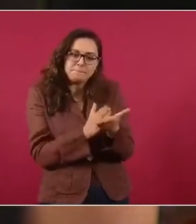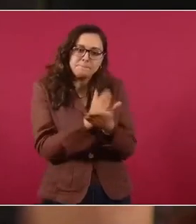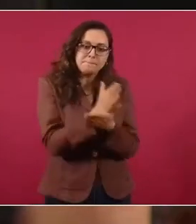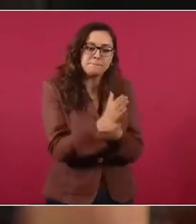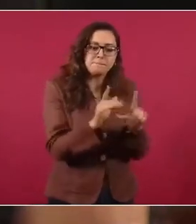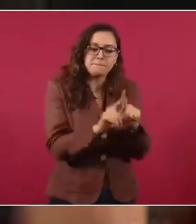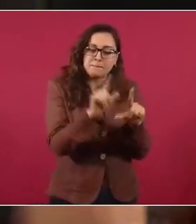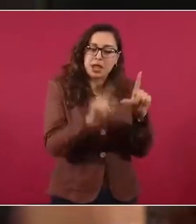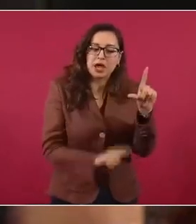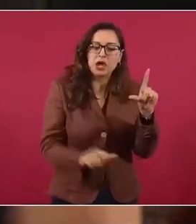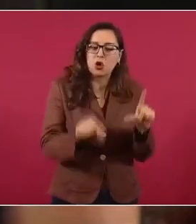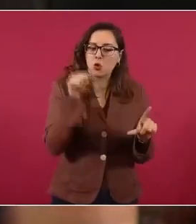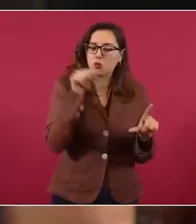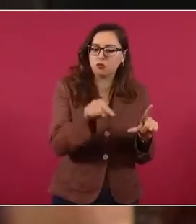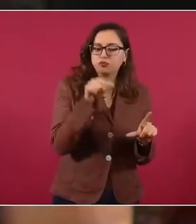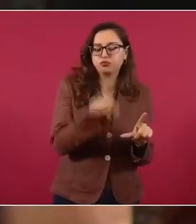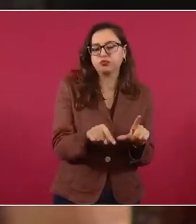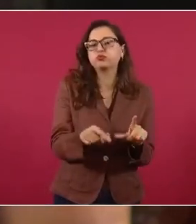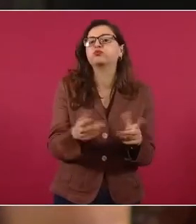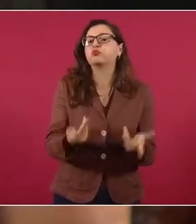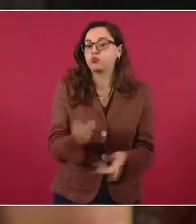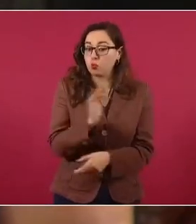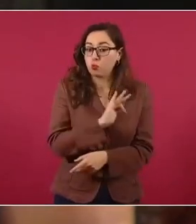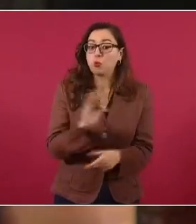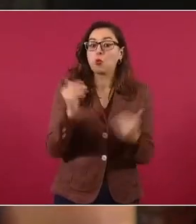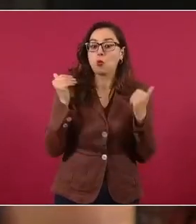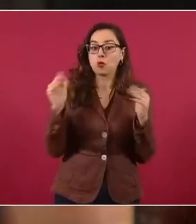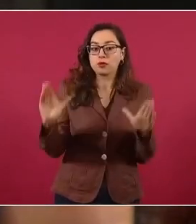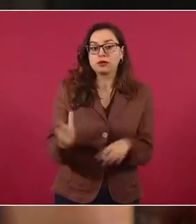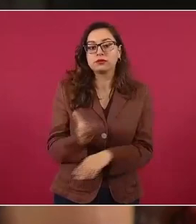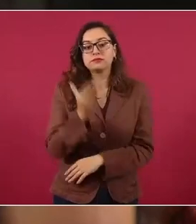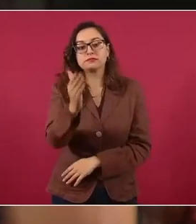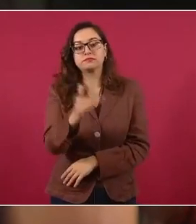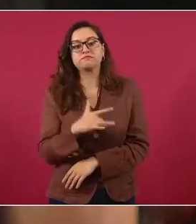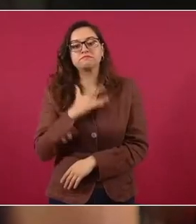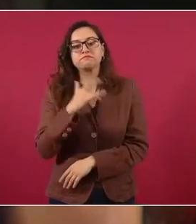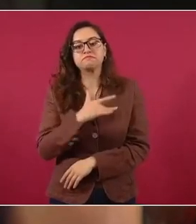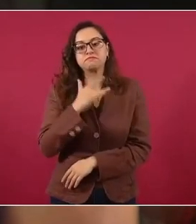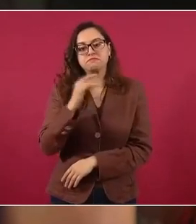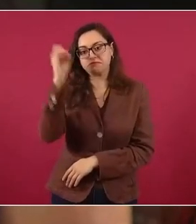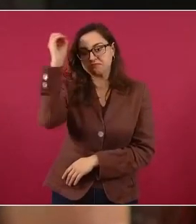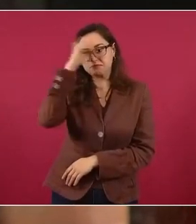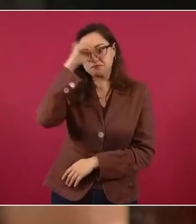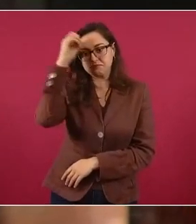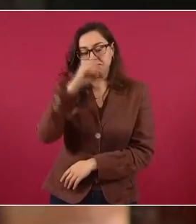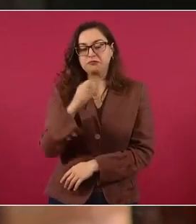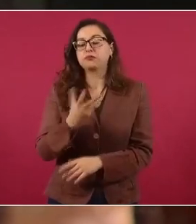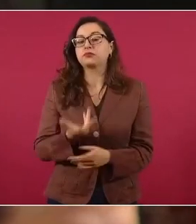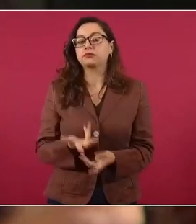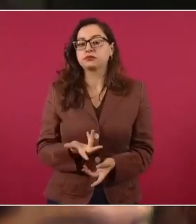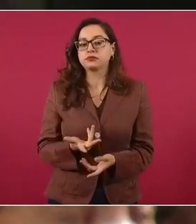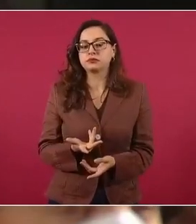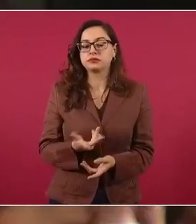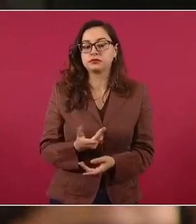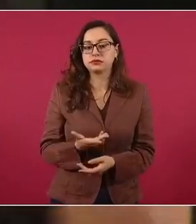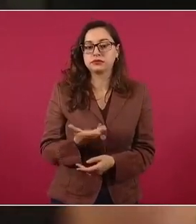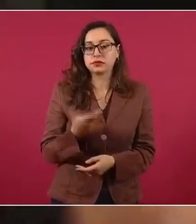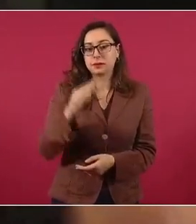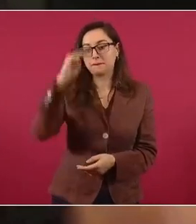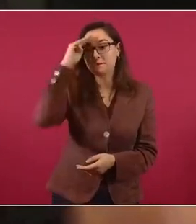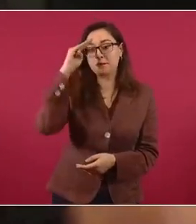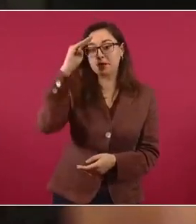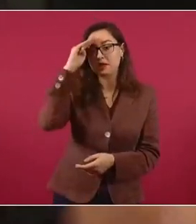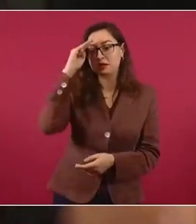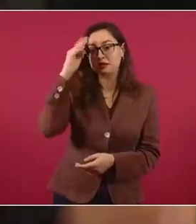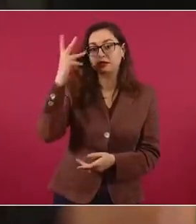al ejército. La pregunta sería, ¿usted qué opina de esta declaración? Y además me gustaría saber si usted cree que